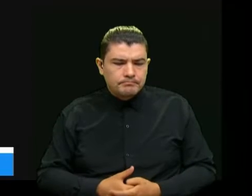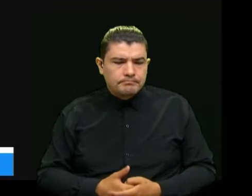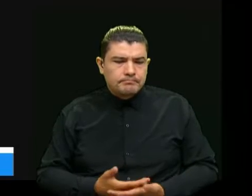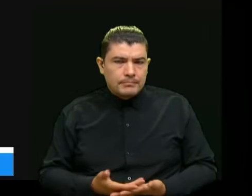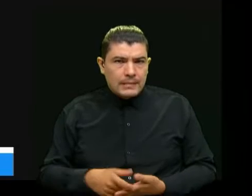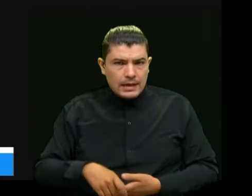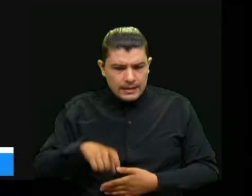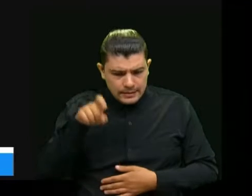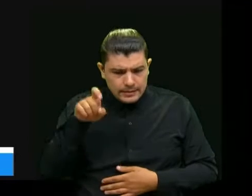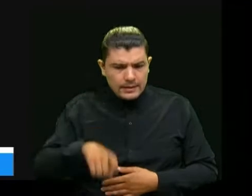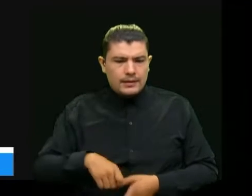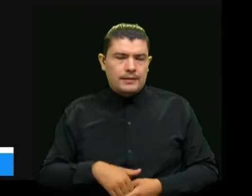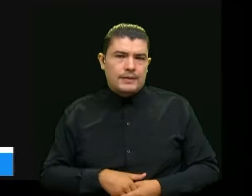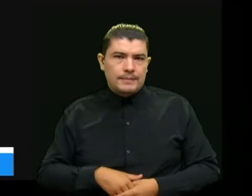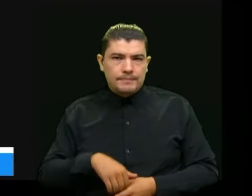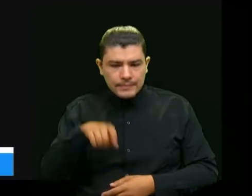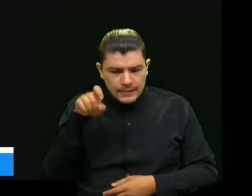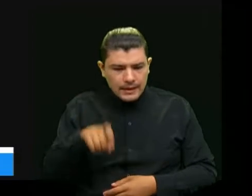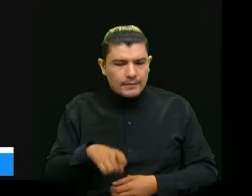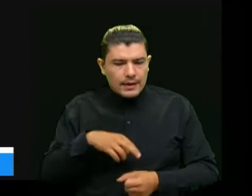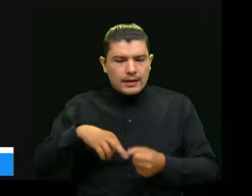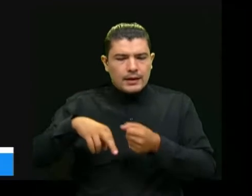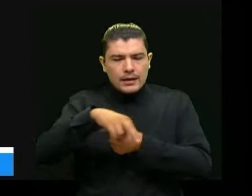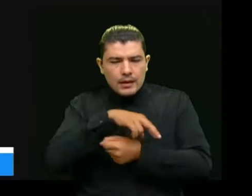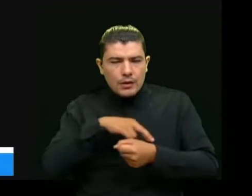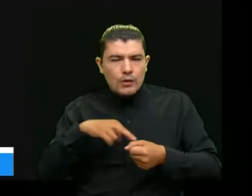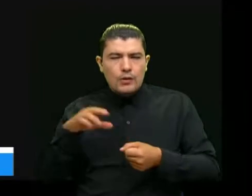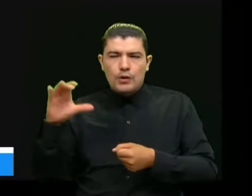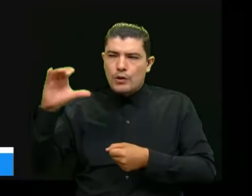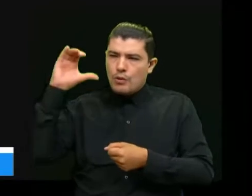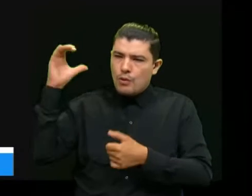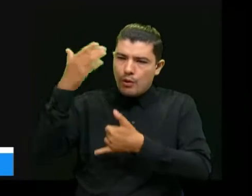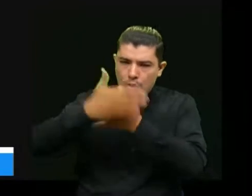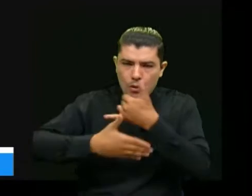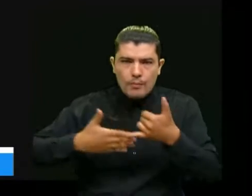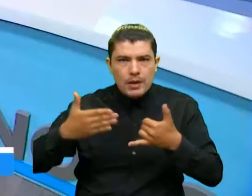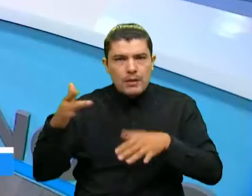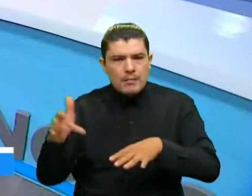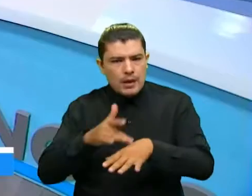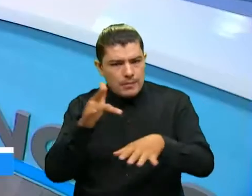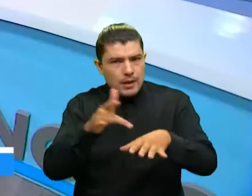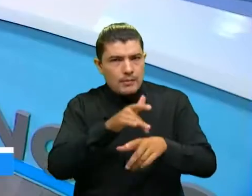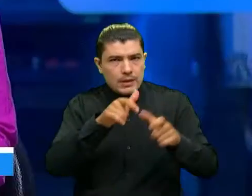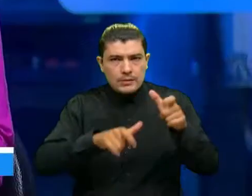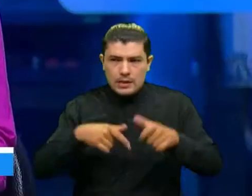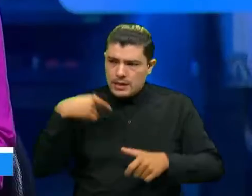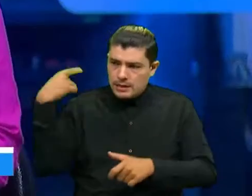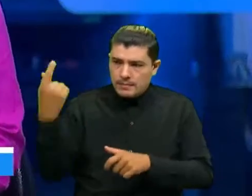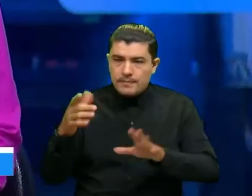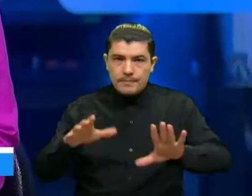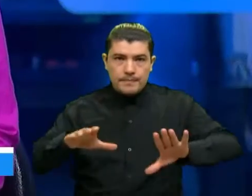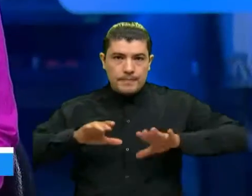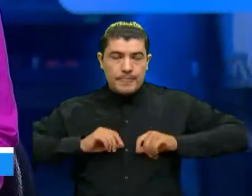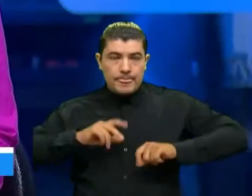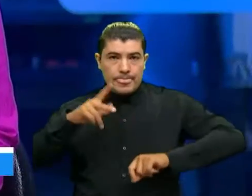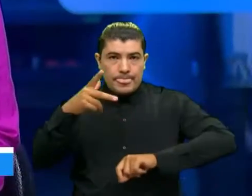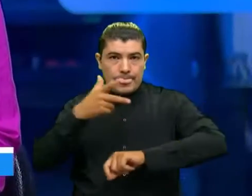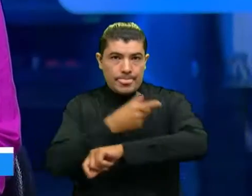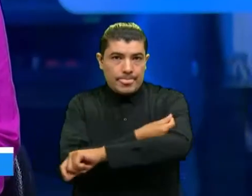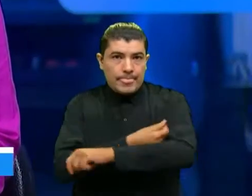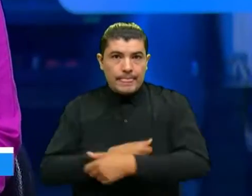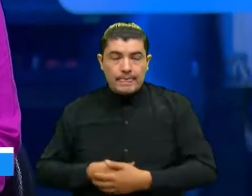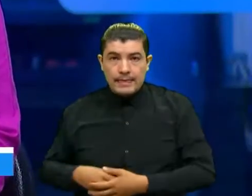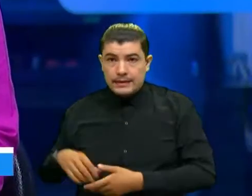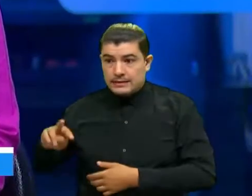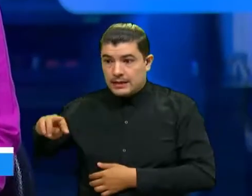debemos seguir como región como país impulsando la vacunación claro que sí así es y es que pues ya vamos por el segundo mes